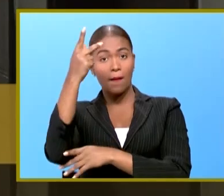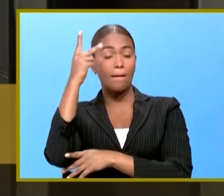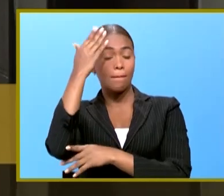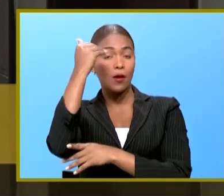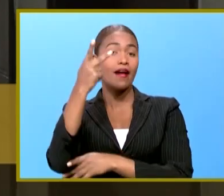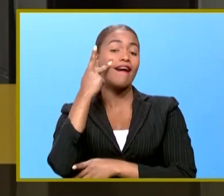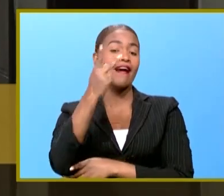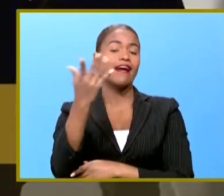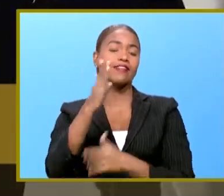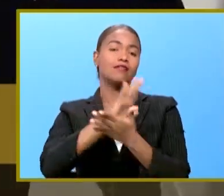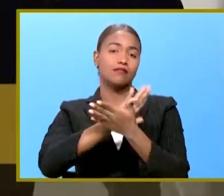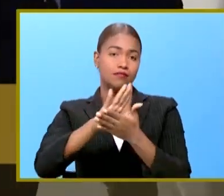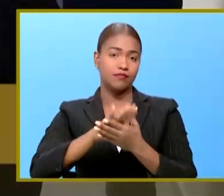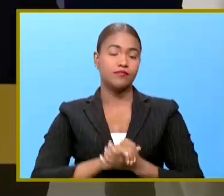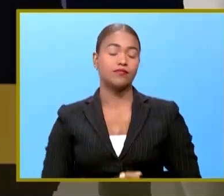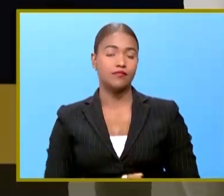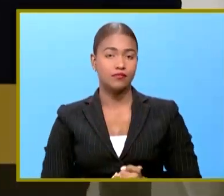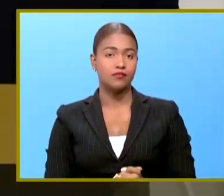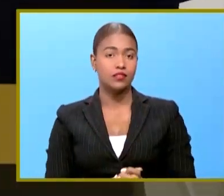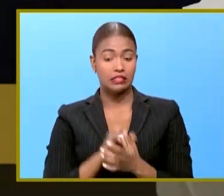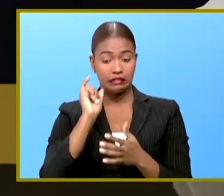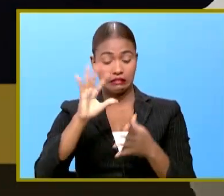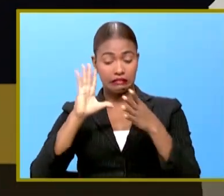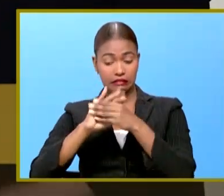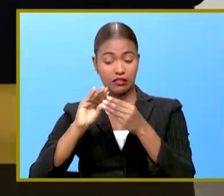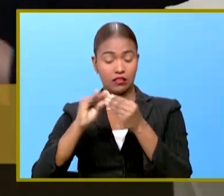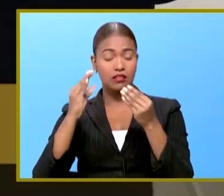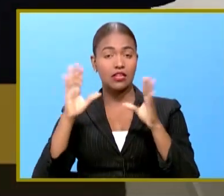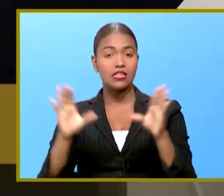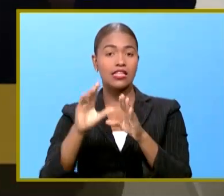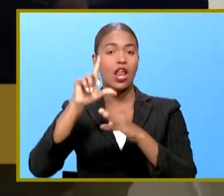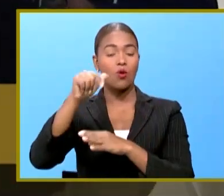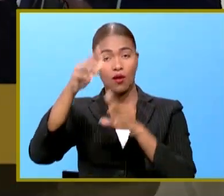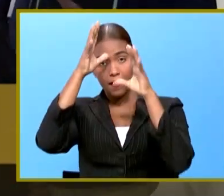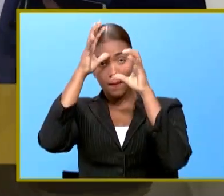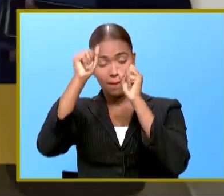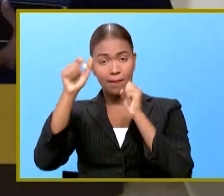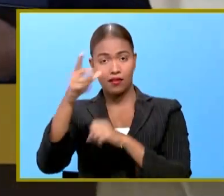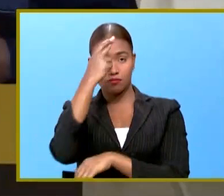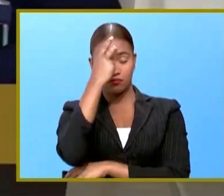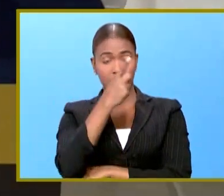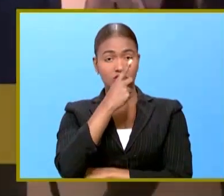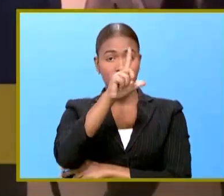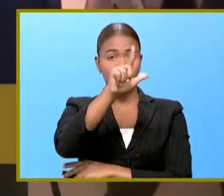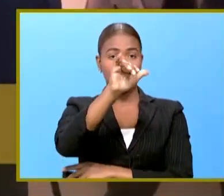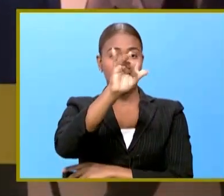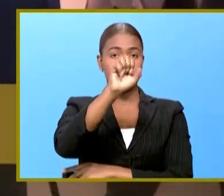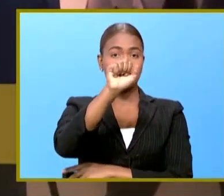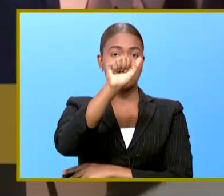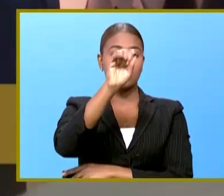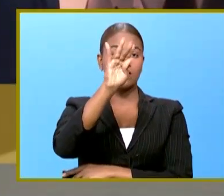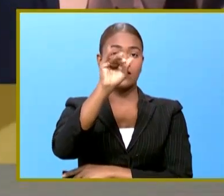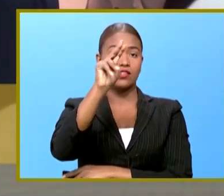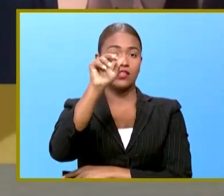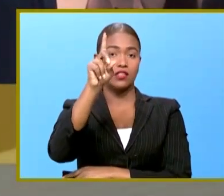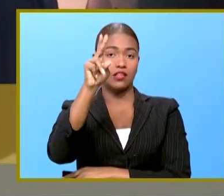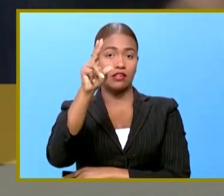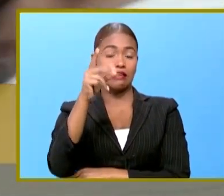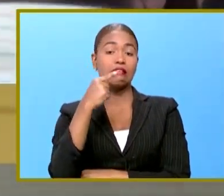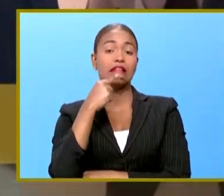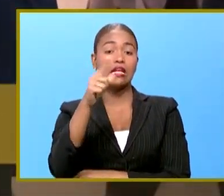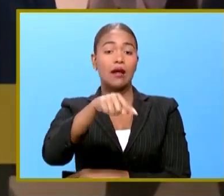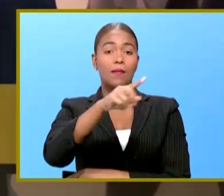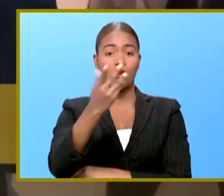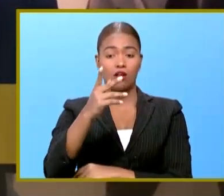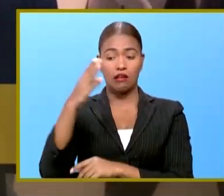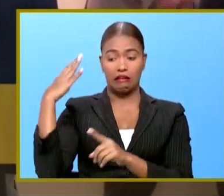transparencia. Estos pronunciamientos se realizan luego de que el presidente de la República, Luis Abinader, anunció que los funcionarios que no